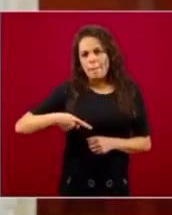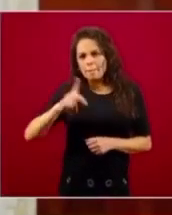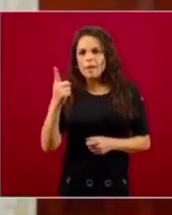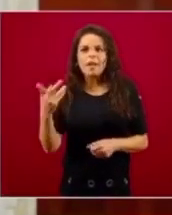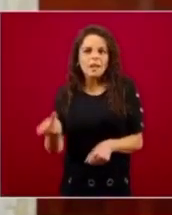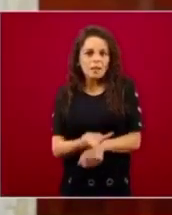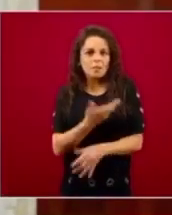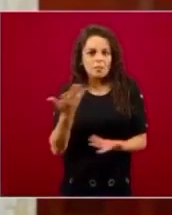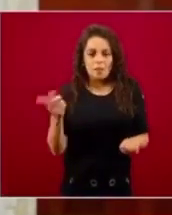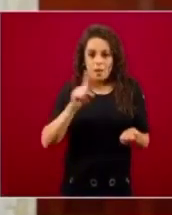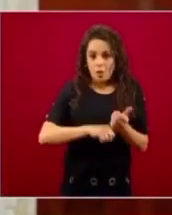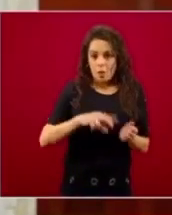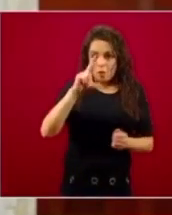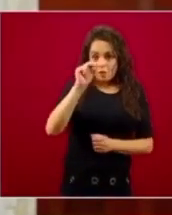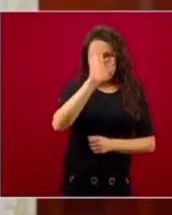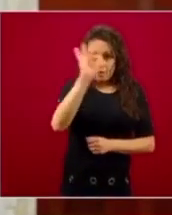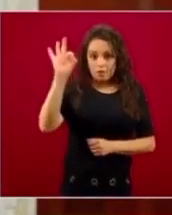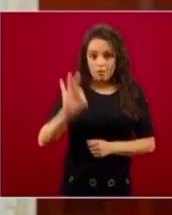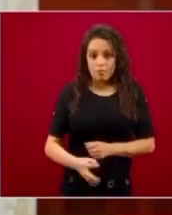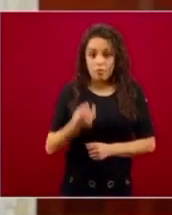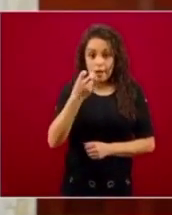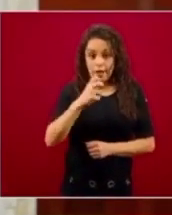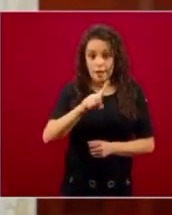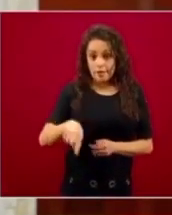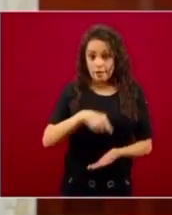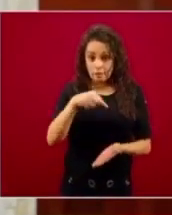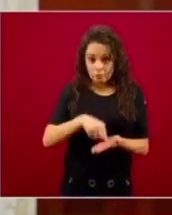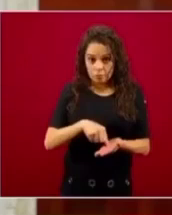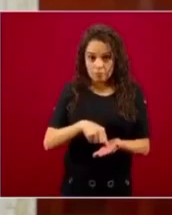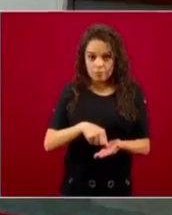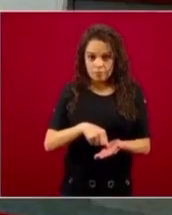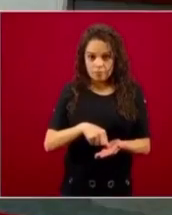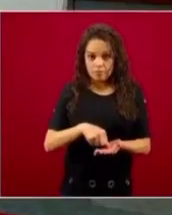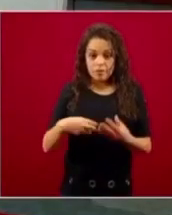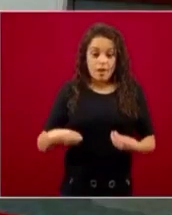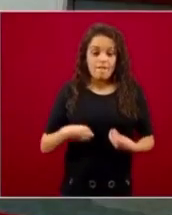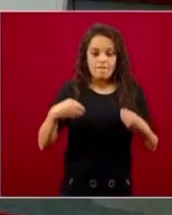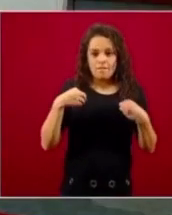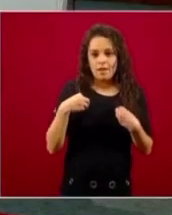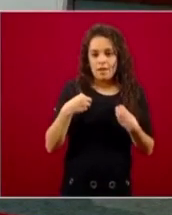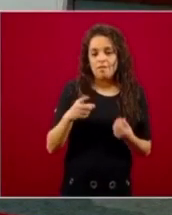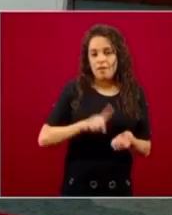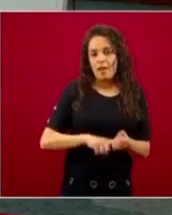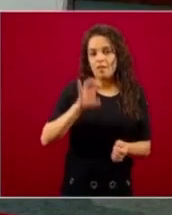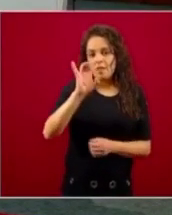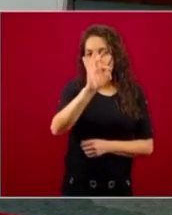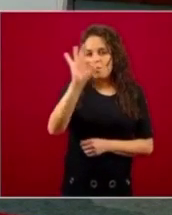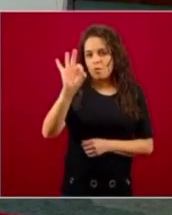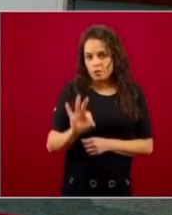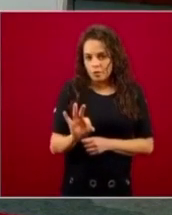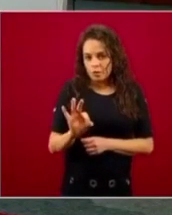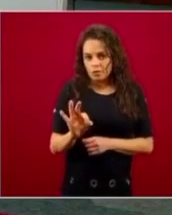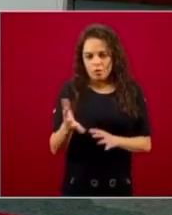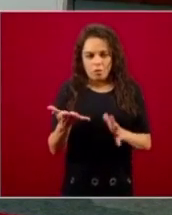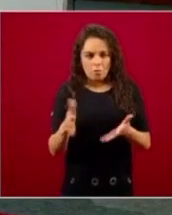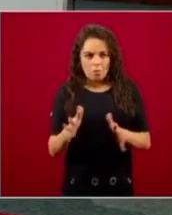80 por ciento del territorio donde vive el 30 por ciento de la población, que aproximadamente son